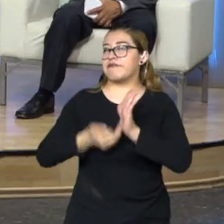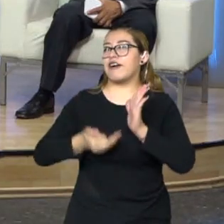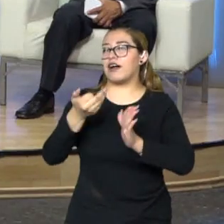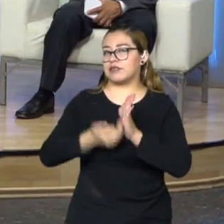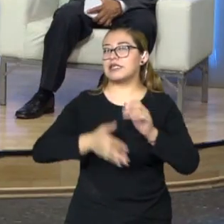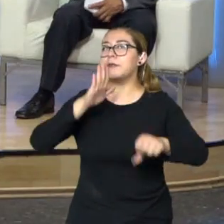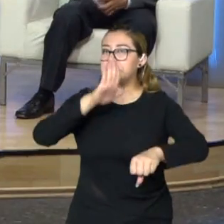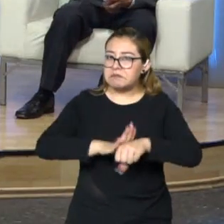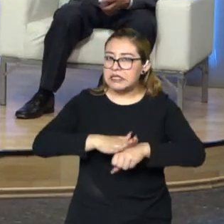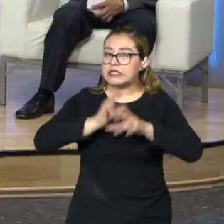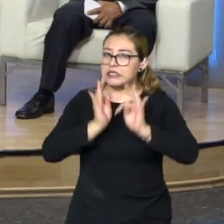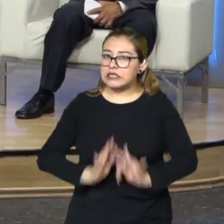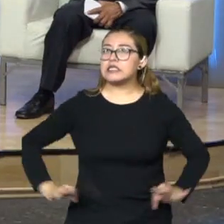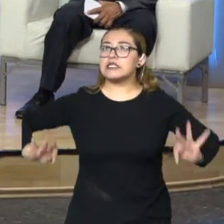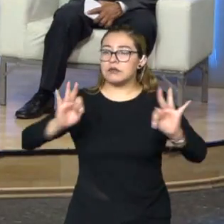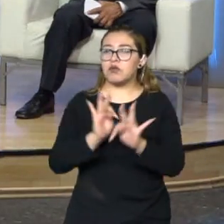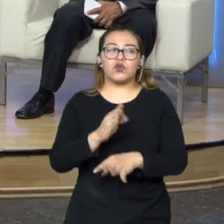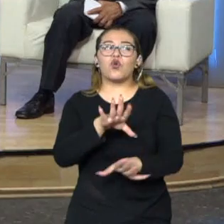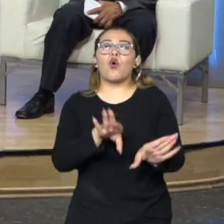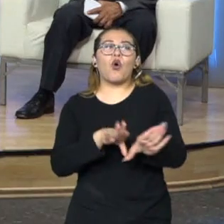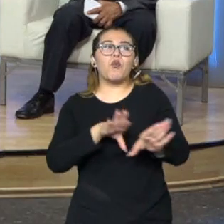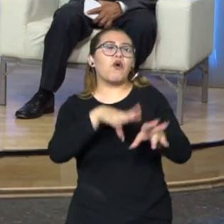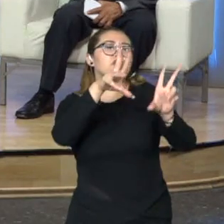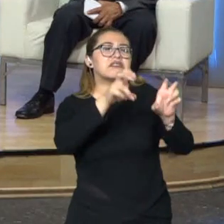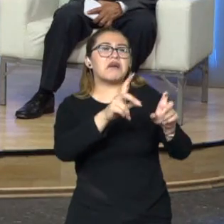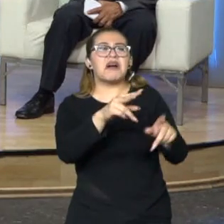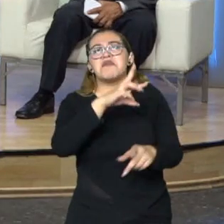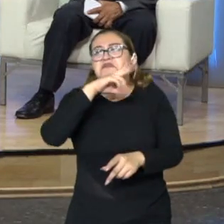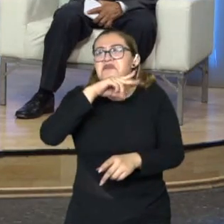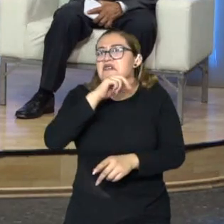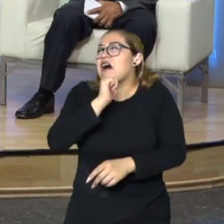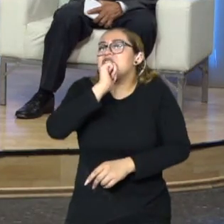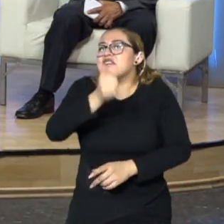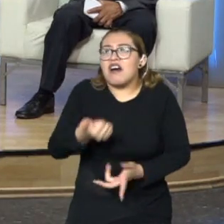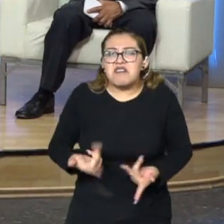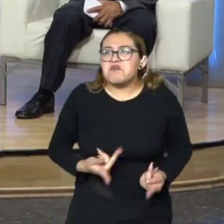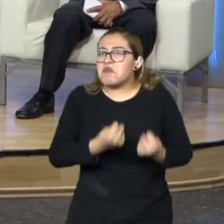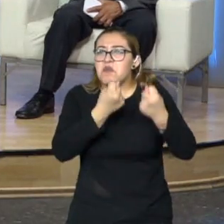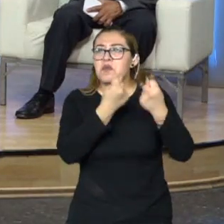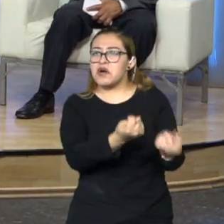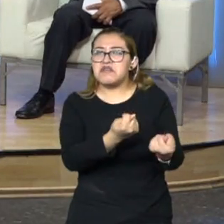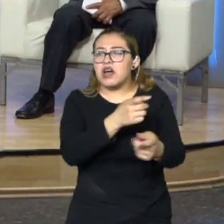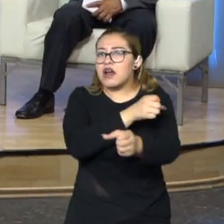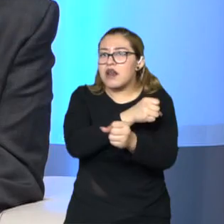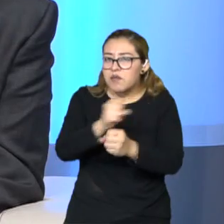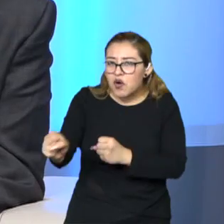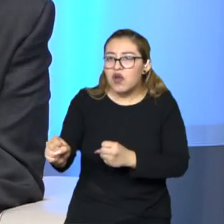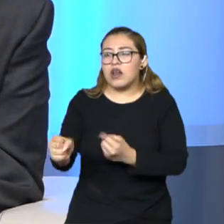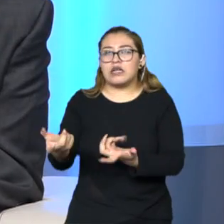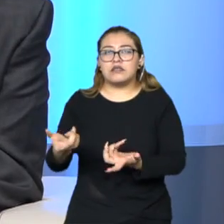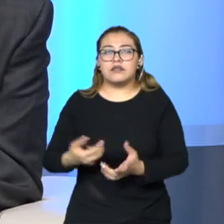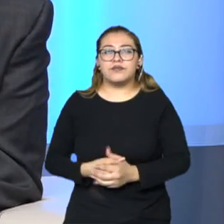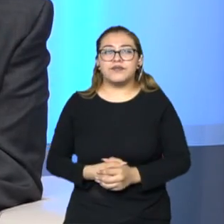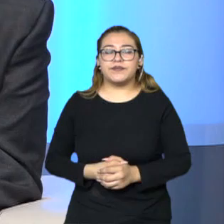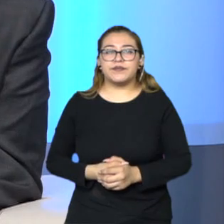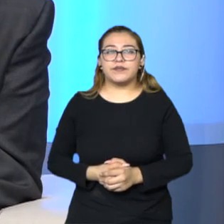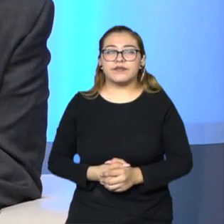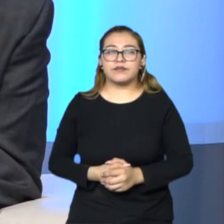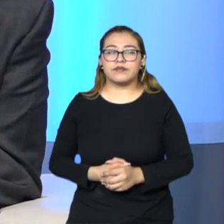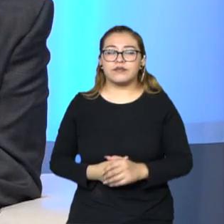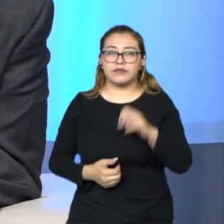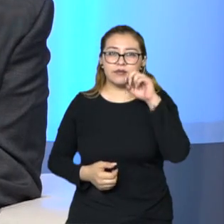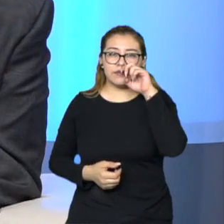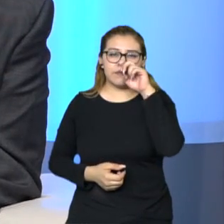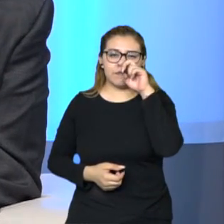este tema, que no les importa, no les preocupa para nada la violencia contra